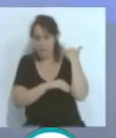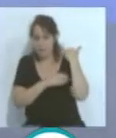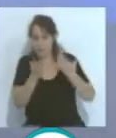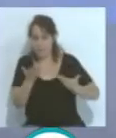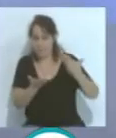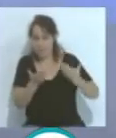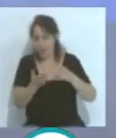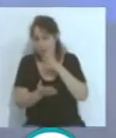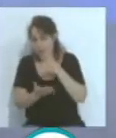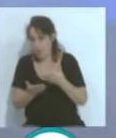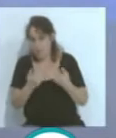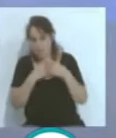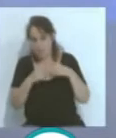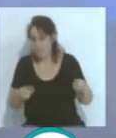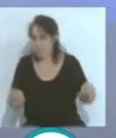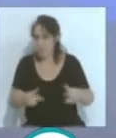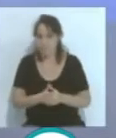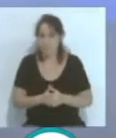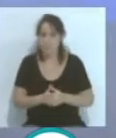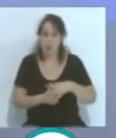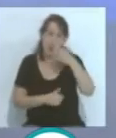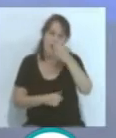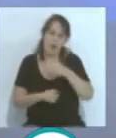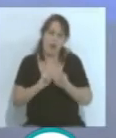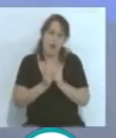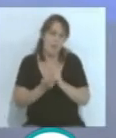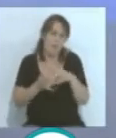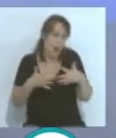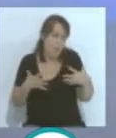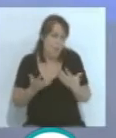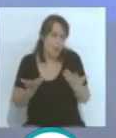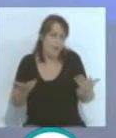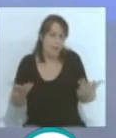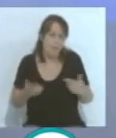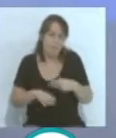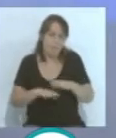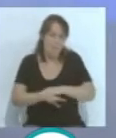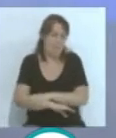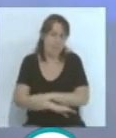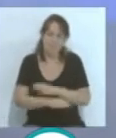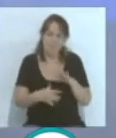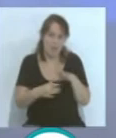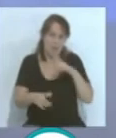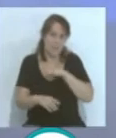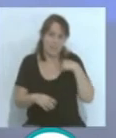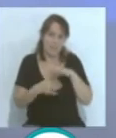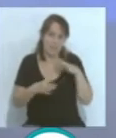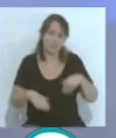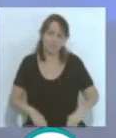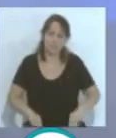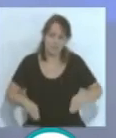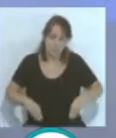que hay ahora, ¿no? O sea, creo que el cambio más grande no ha sido ni las medias, ni las camisetas, sino ha sido las calzonas.